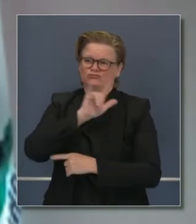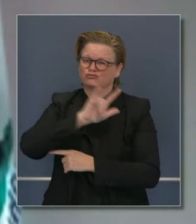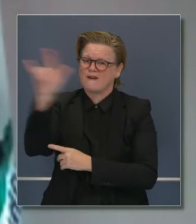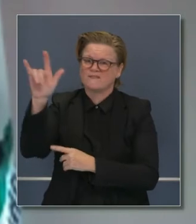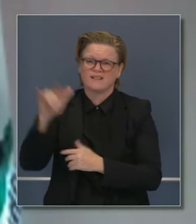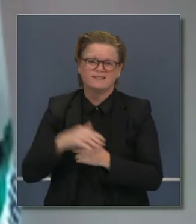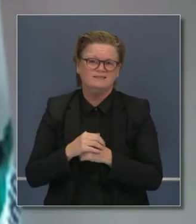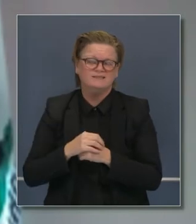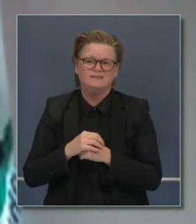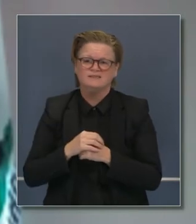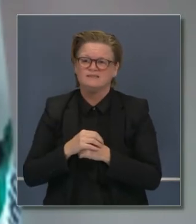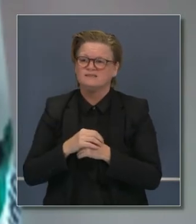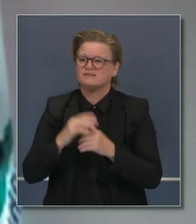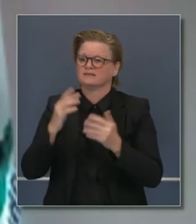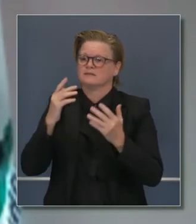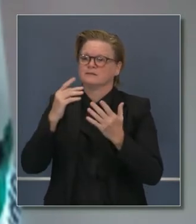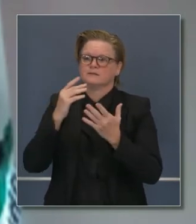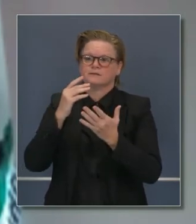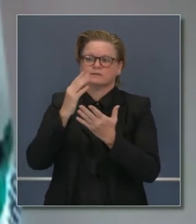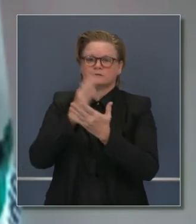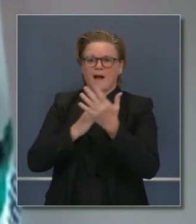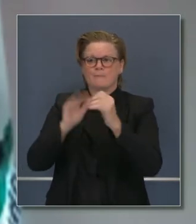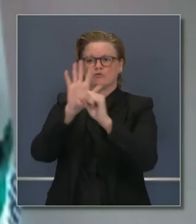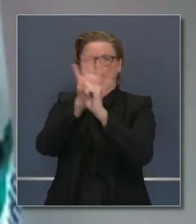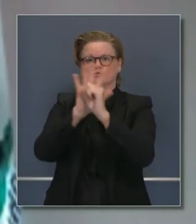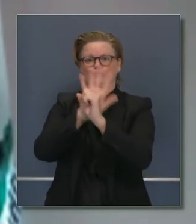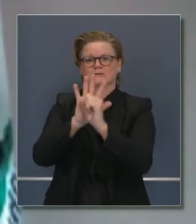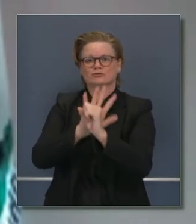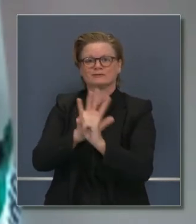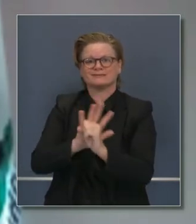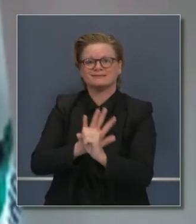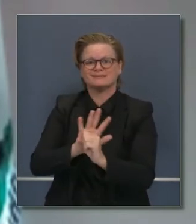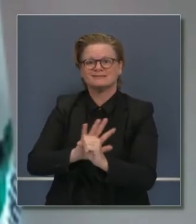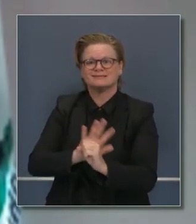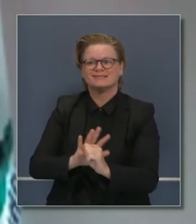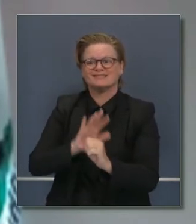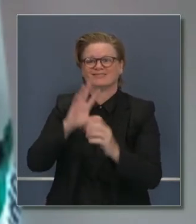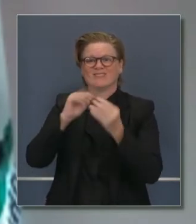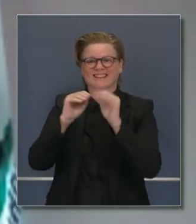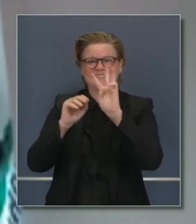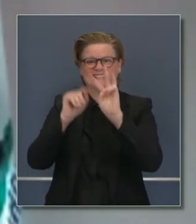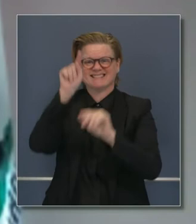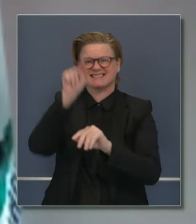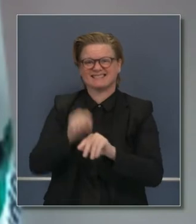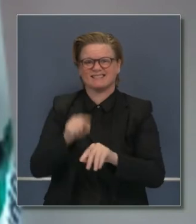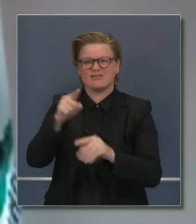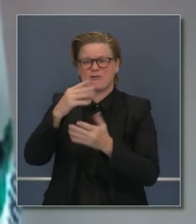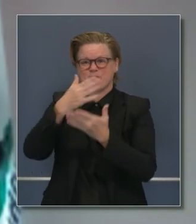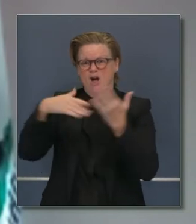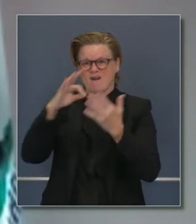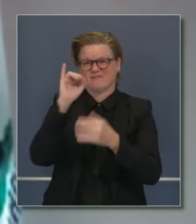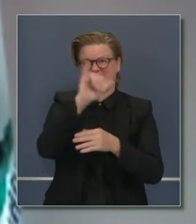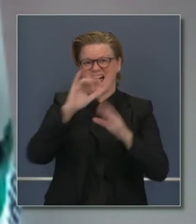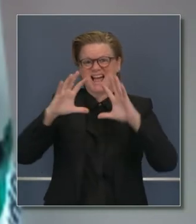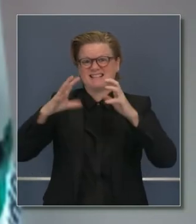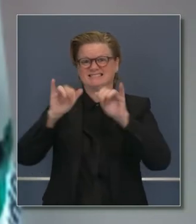Ahora, como parte de la orden de quedarse en casa regional, cuando la región cruza